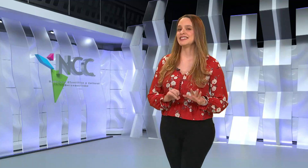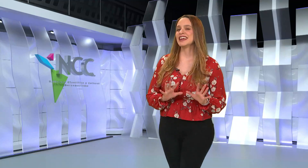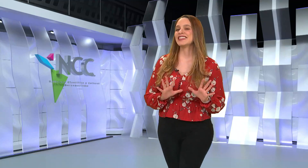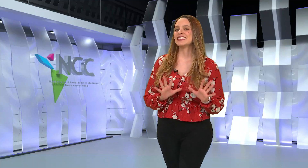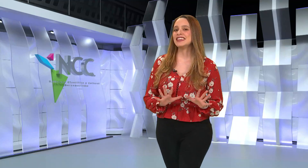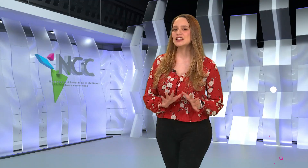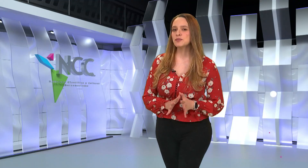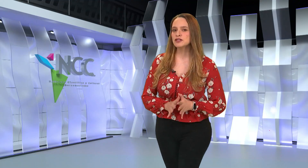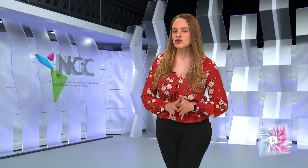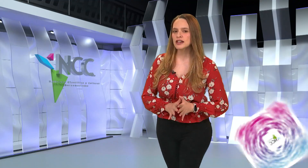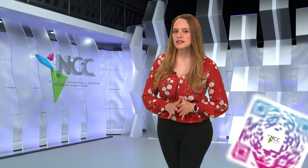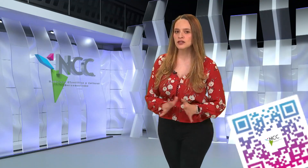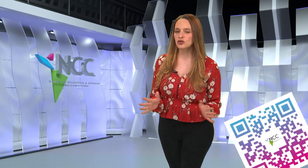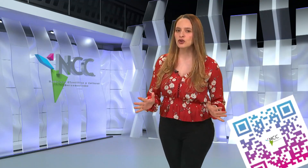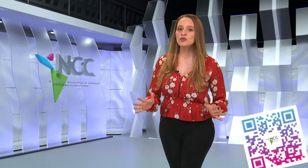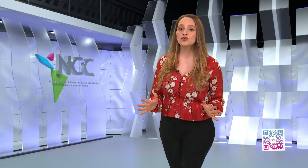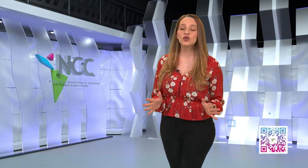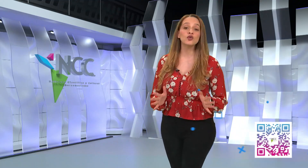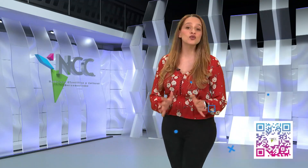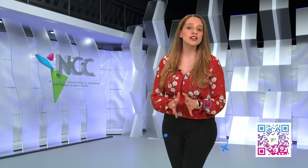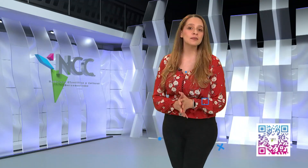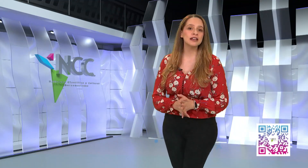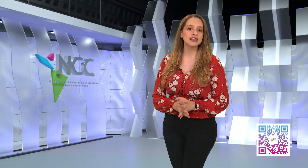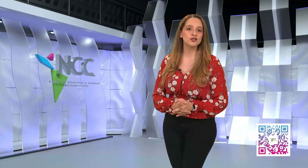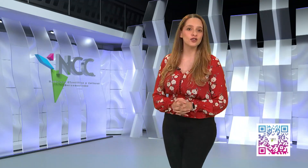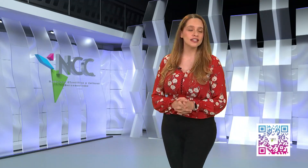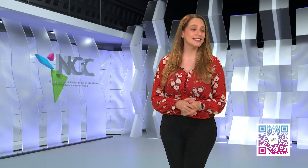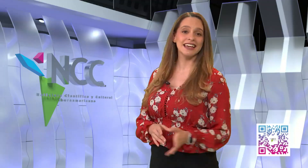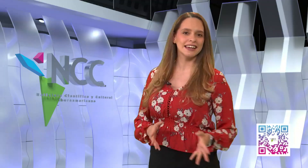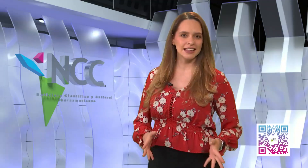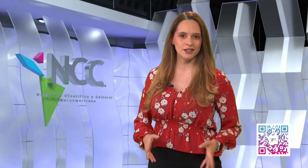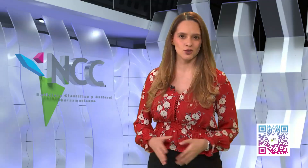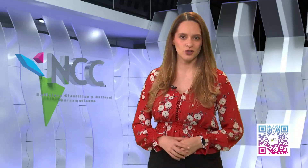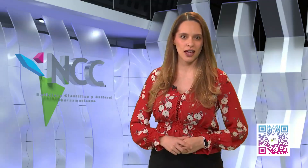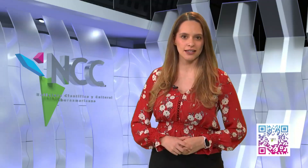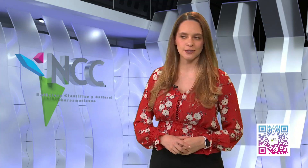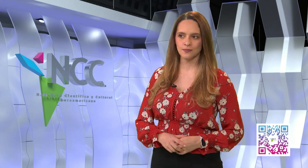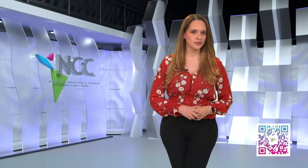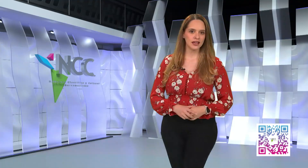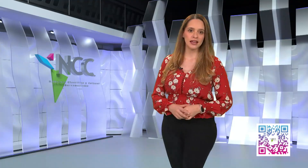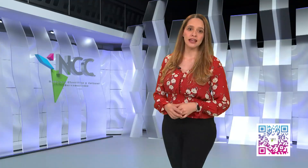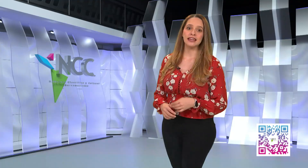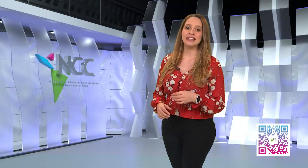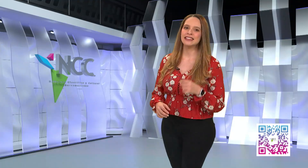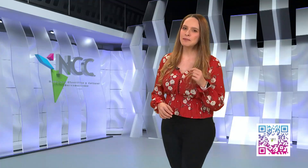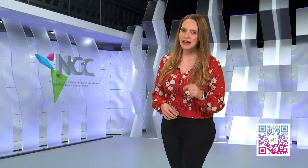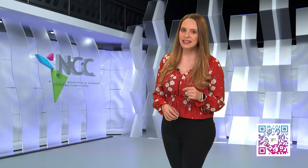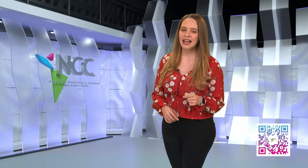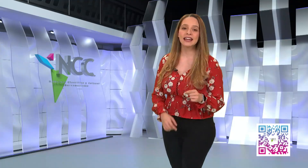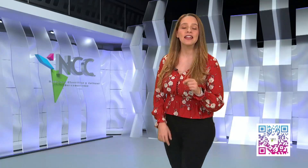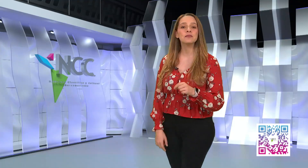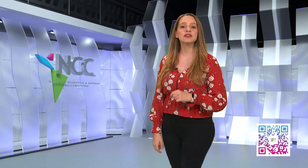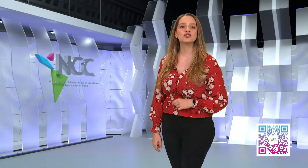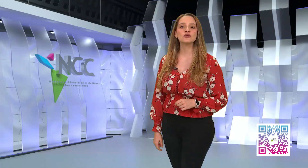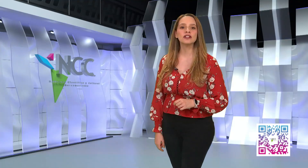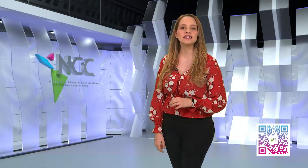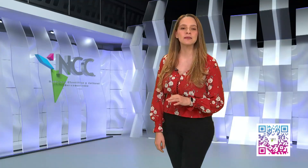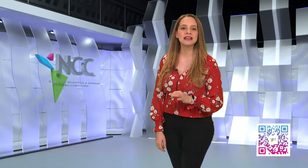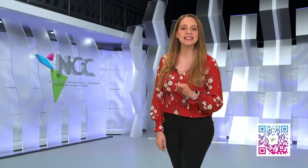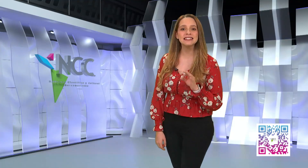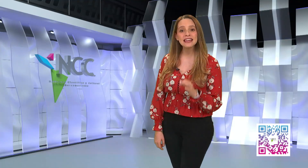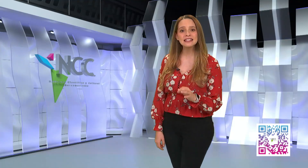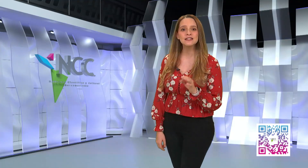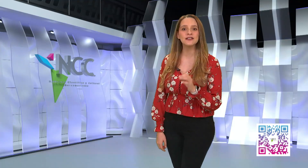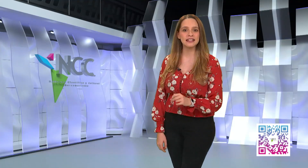Seis de cada diez personas en todo el mundo usan aplicaciones de redes sociales. Y de media, cada persona